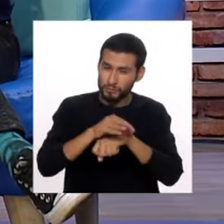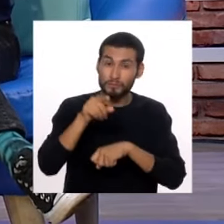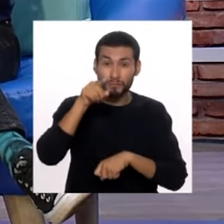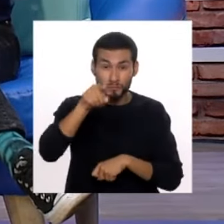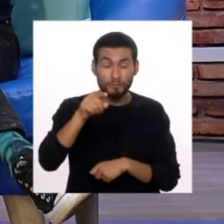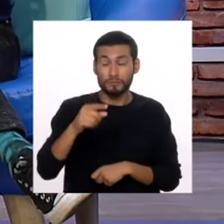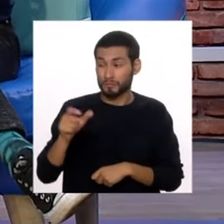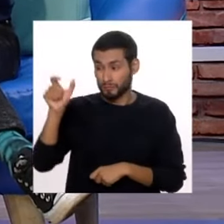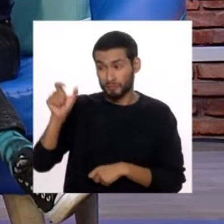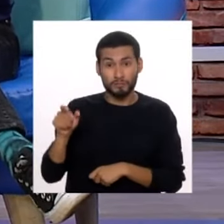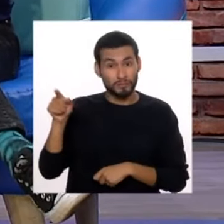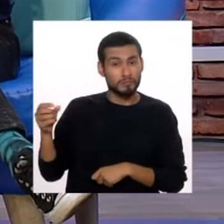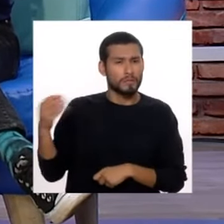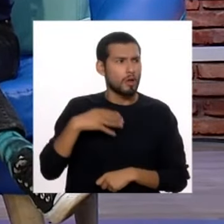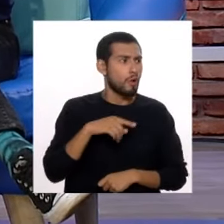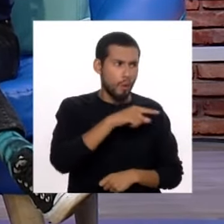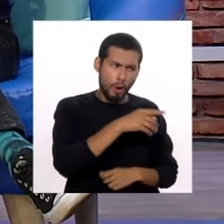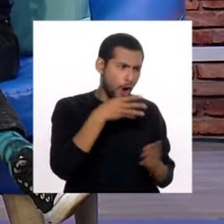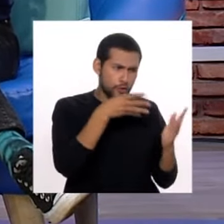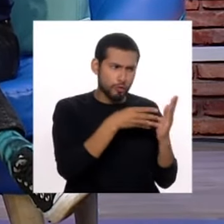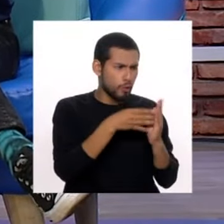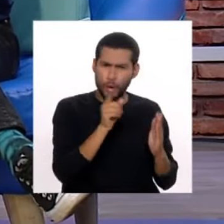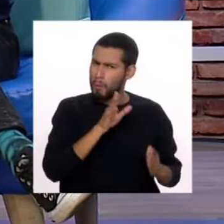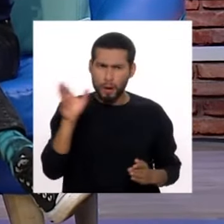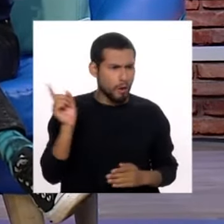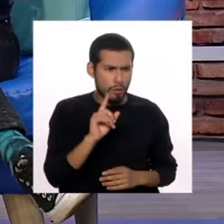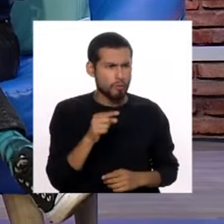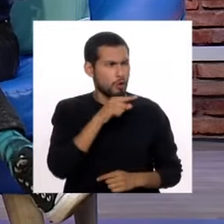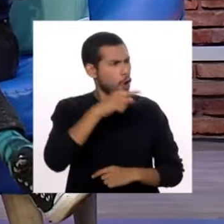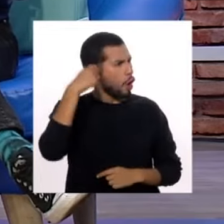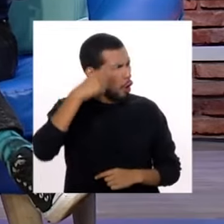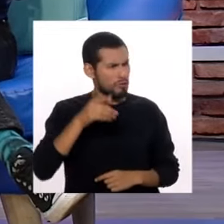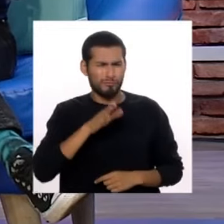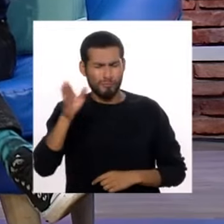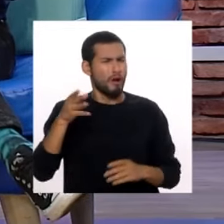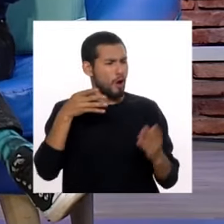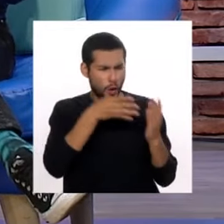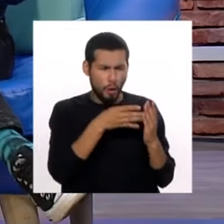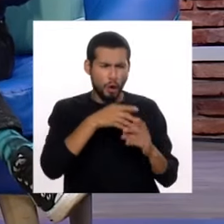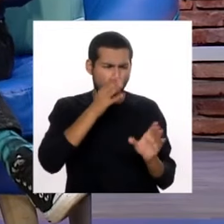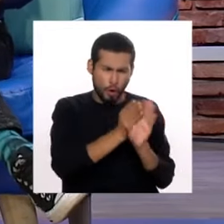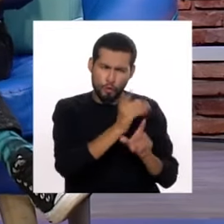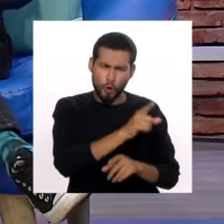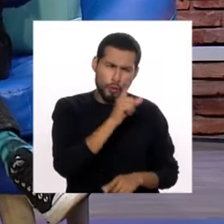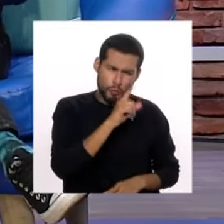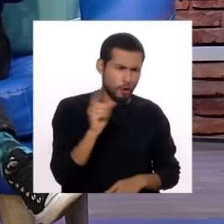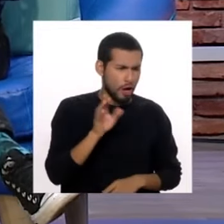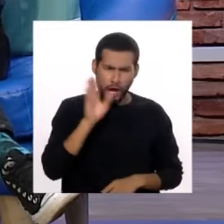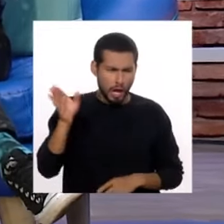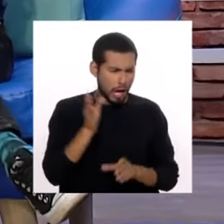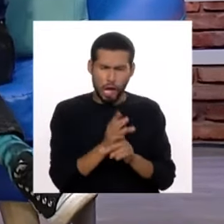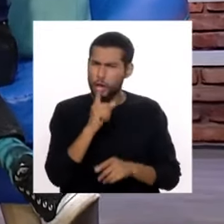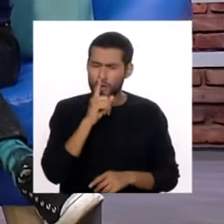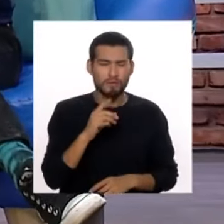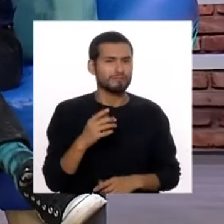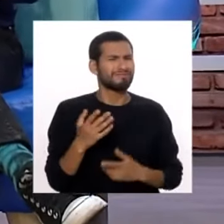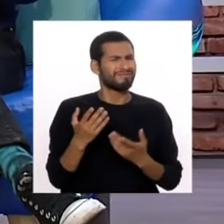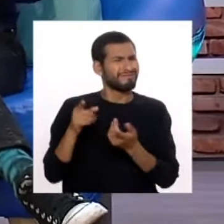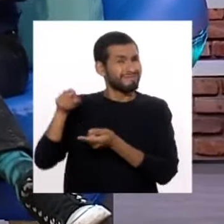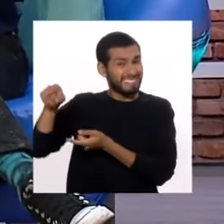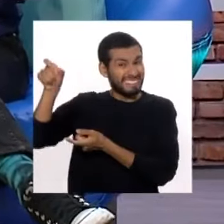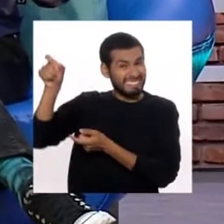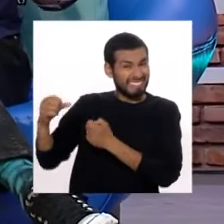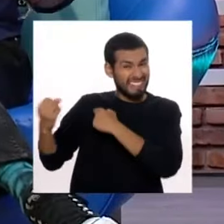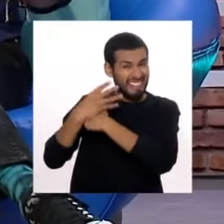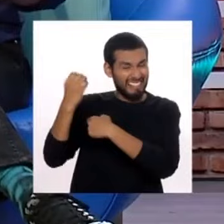alguien cerca que te dice, no vayas al psicólogo o estás loco por ir al psicólogo o cállate, no se lo digas a nadie, aléjate de esa